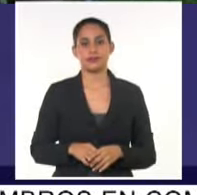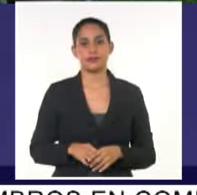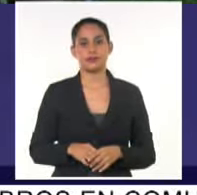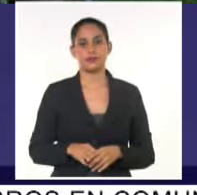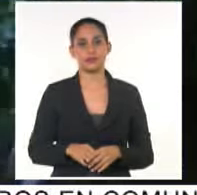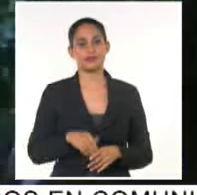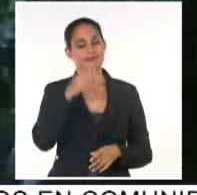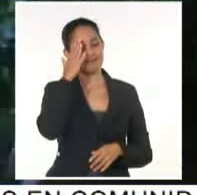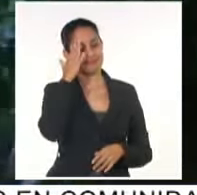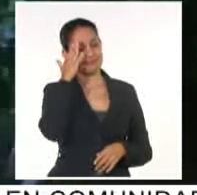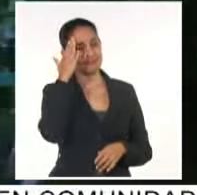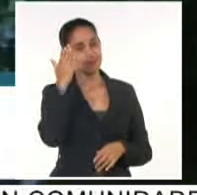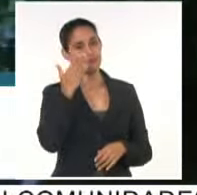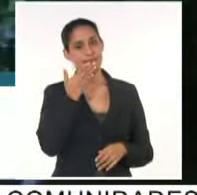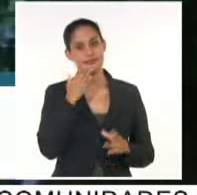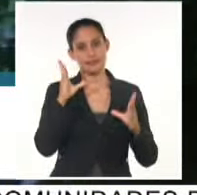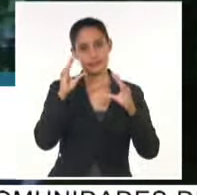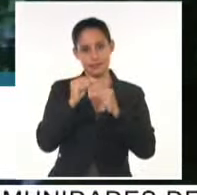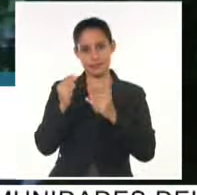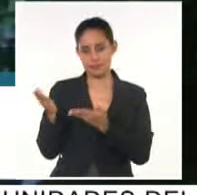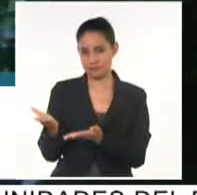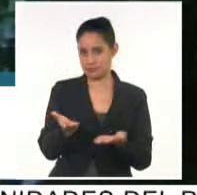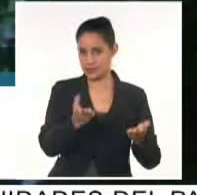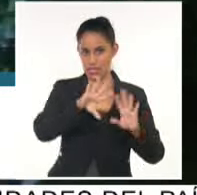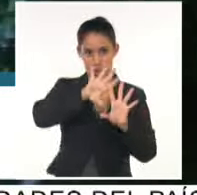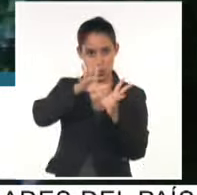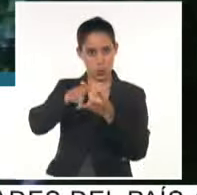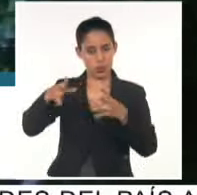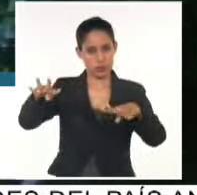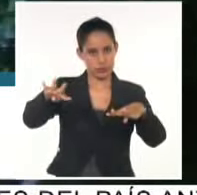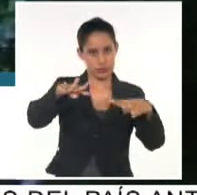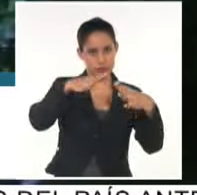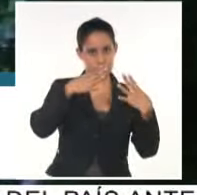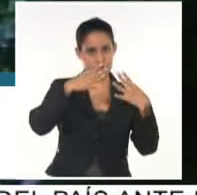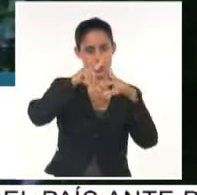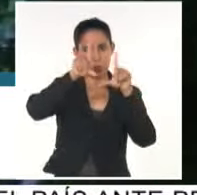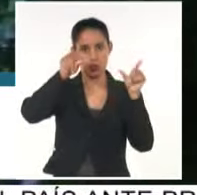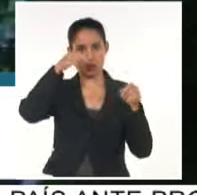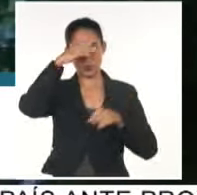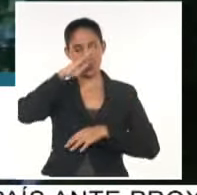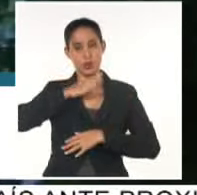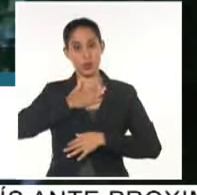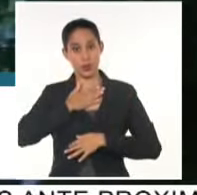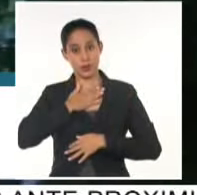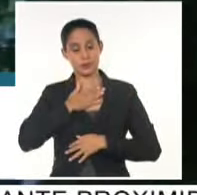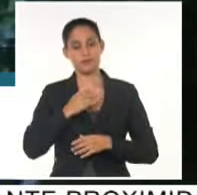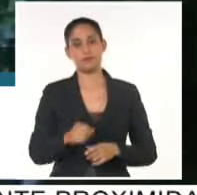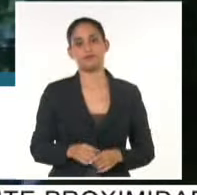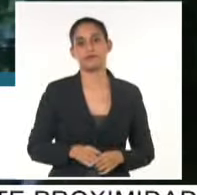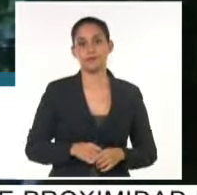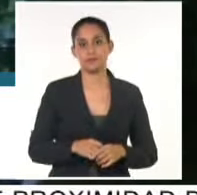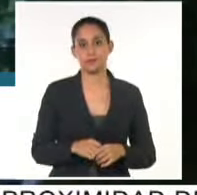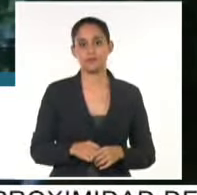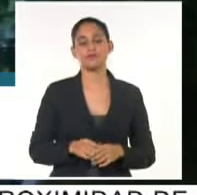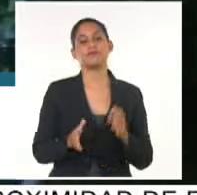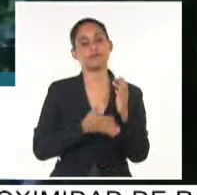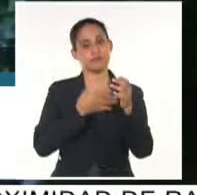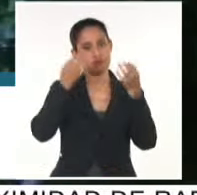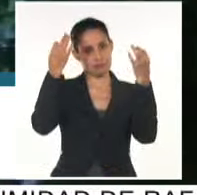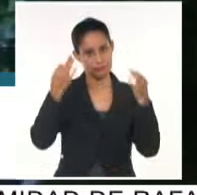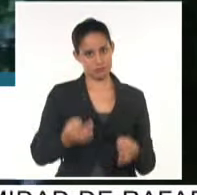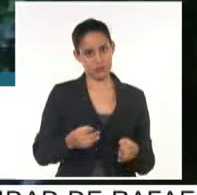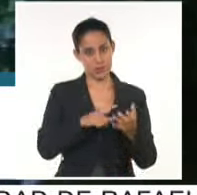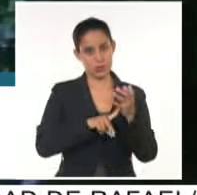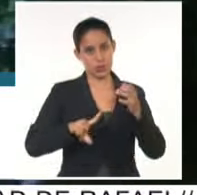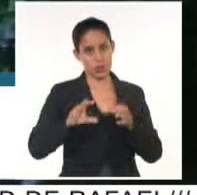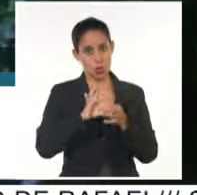Sí, gracias. Las buenas noches para ustedes en el estudio y para toda nuestra teleaudiencia. Y en efecto, Guantánamo continúa recuperándose tras el